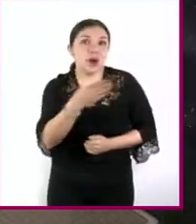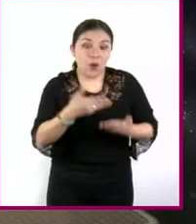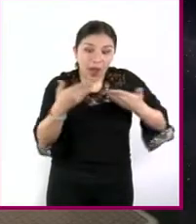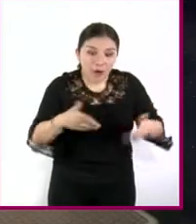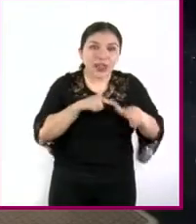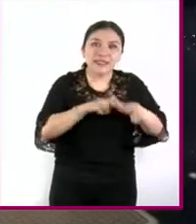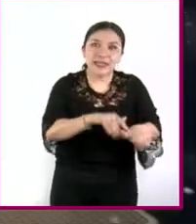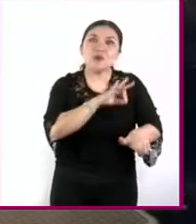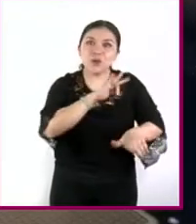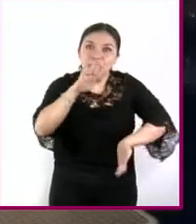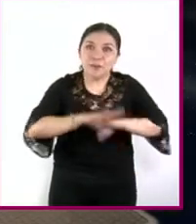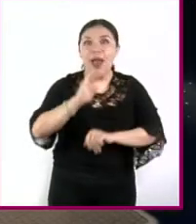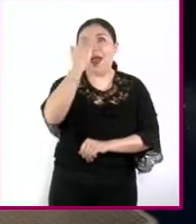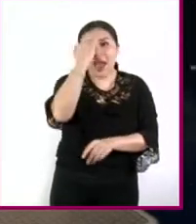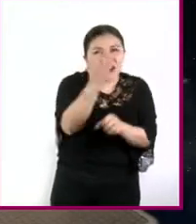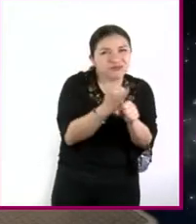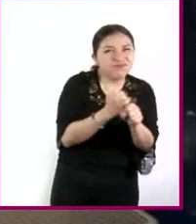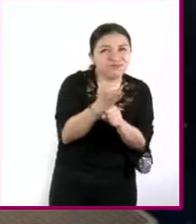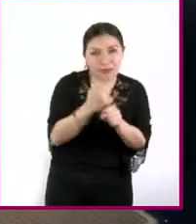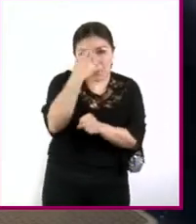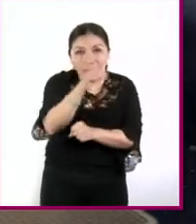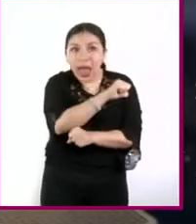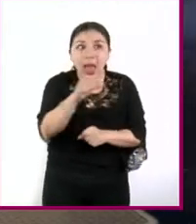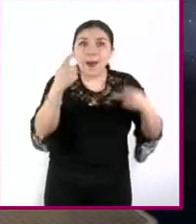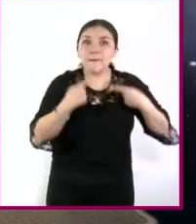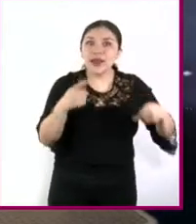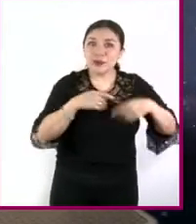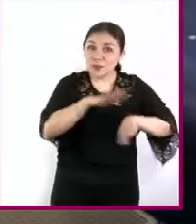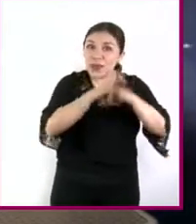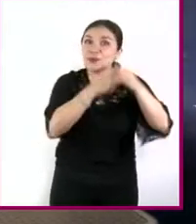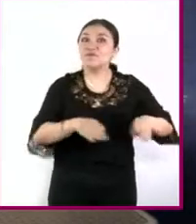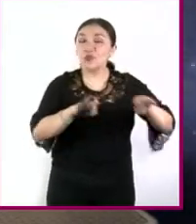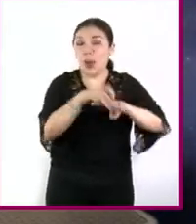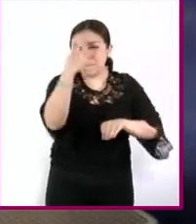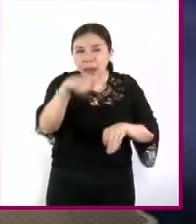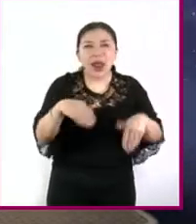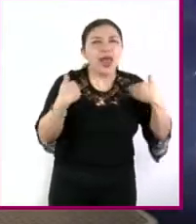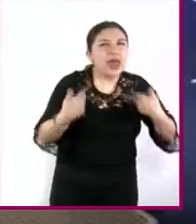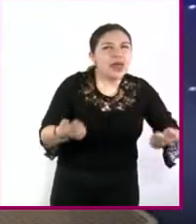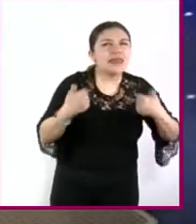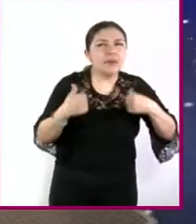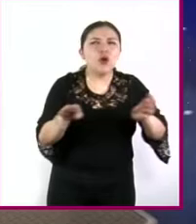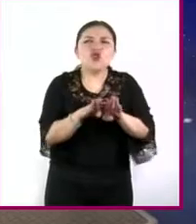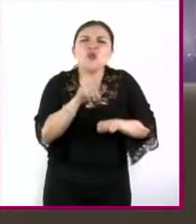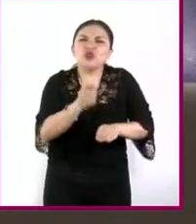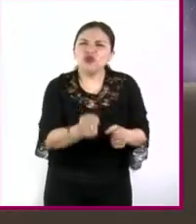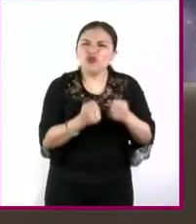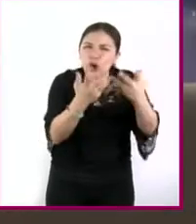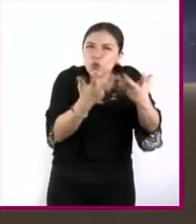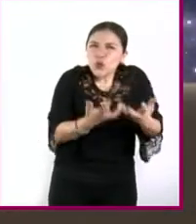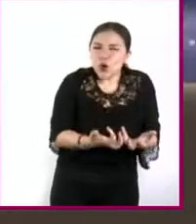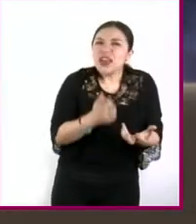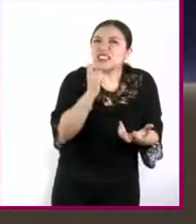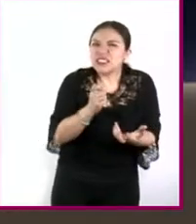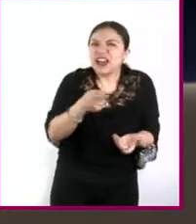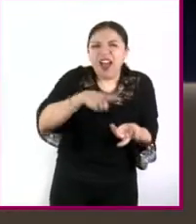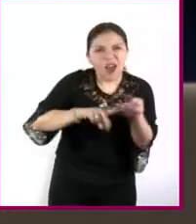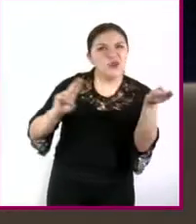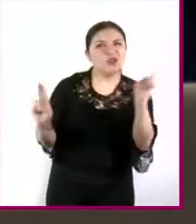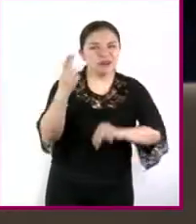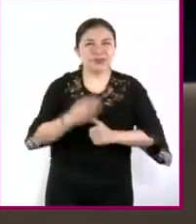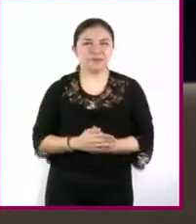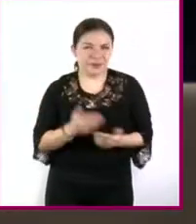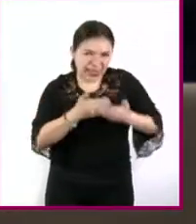programa para saber más sobre estos visionarios y sus aportaciones para el entendimiento de las fuerzas del universo qué te parece mati